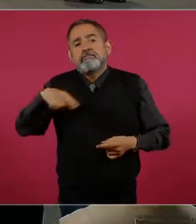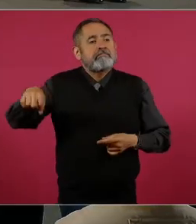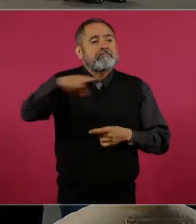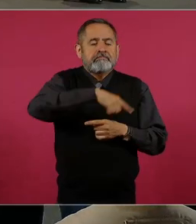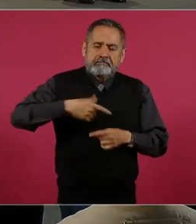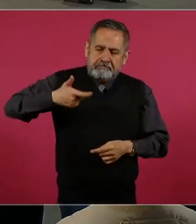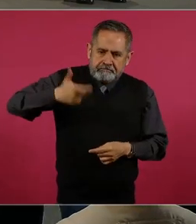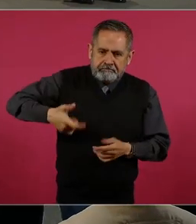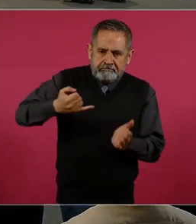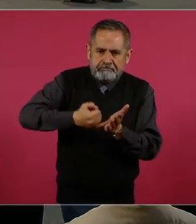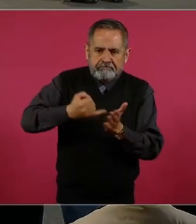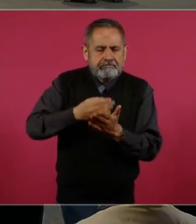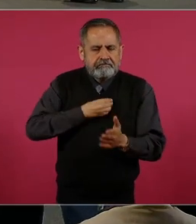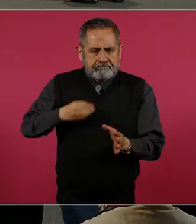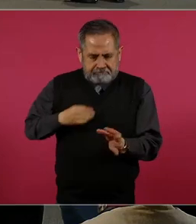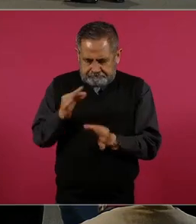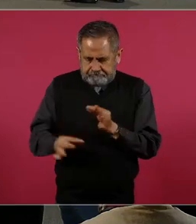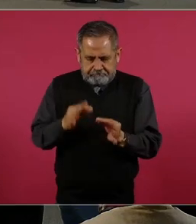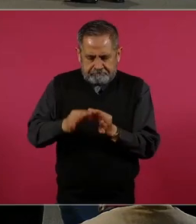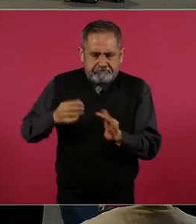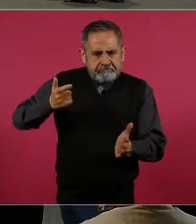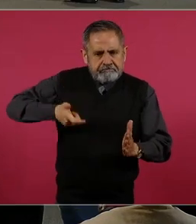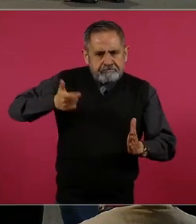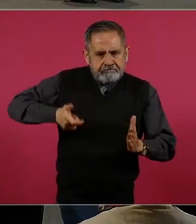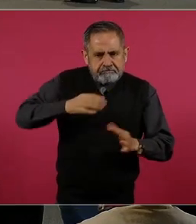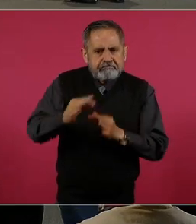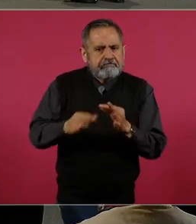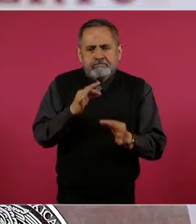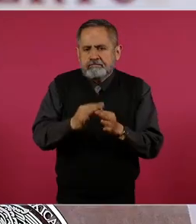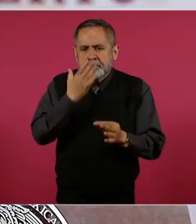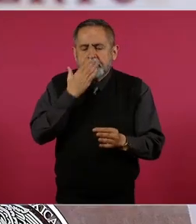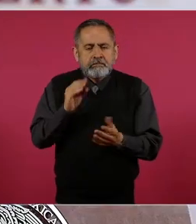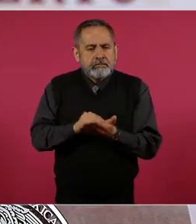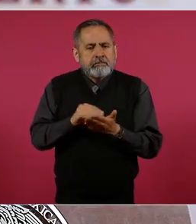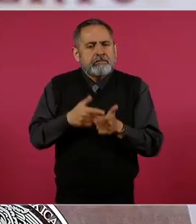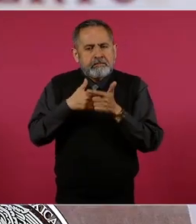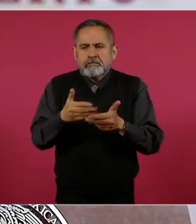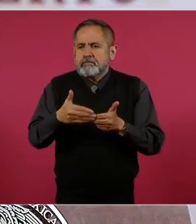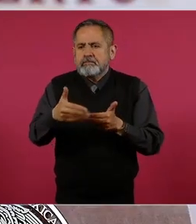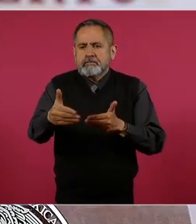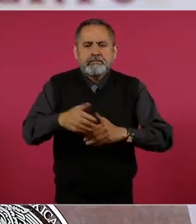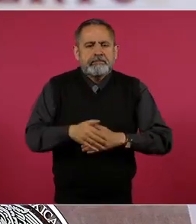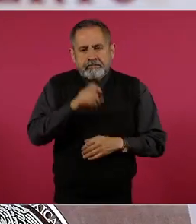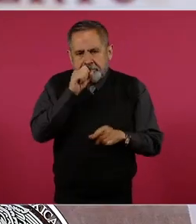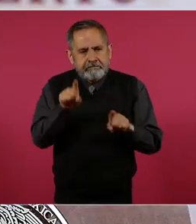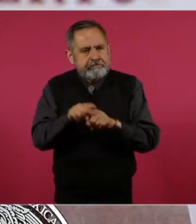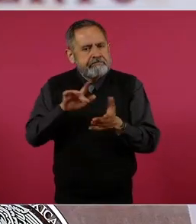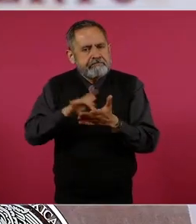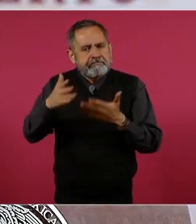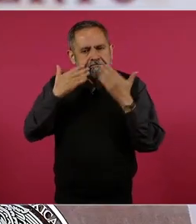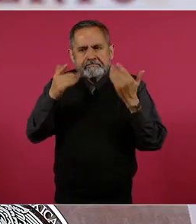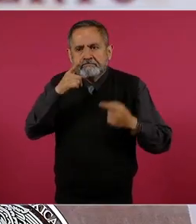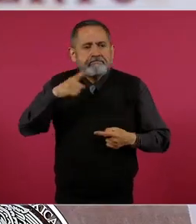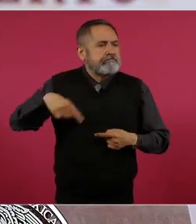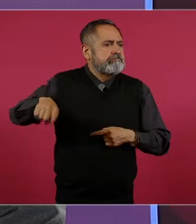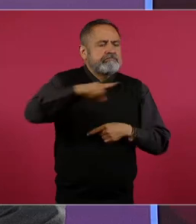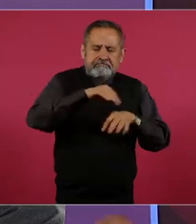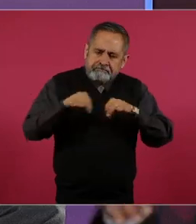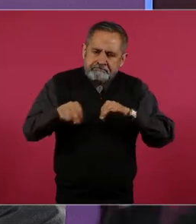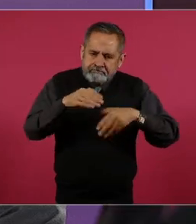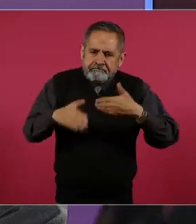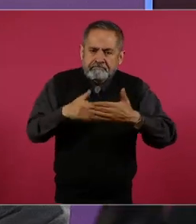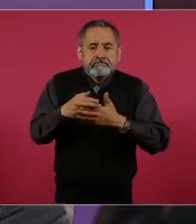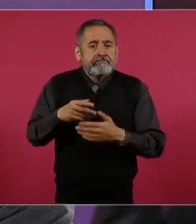por haber cumplido sus obligaciones fiscales y porque continúan haciéndola. Y también agradezco el esfuerzo y el trabajo de todos